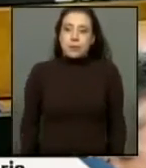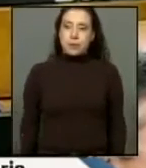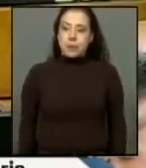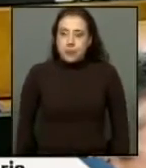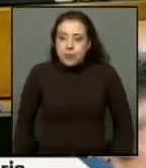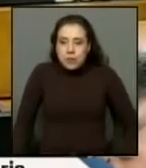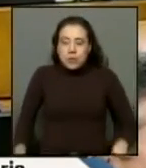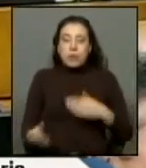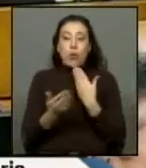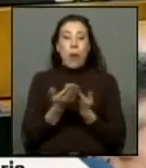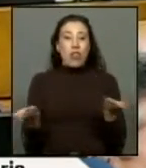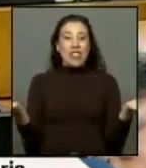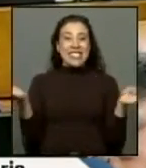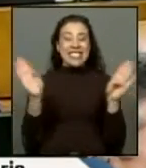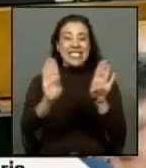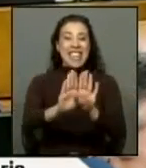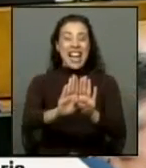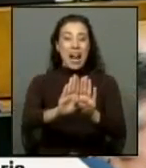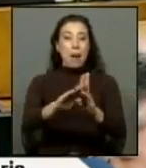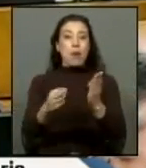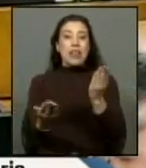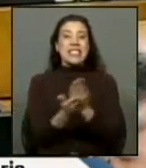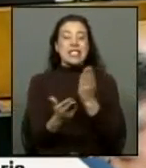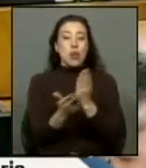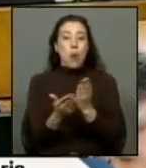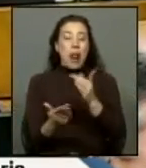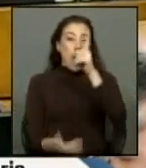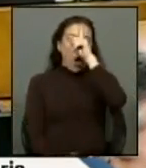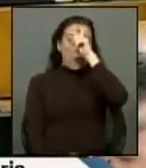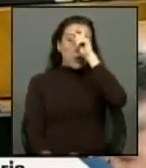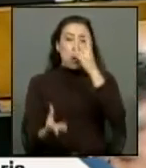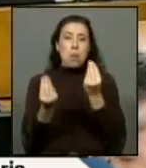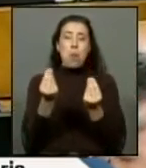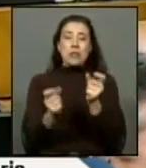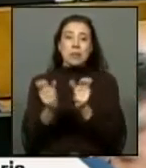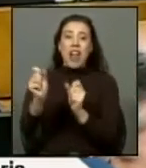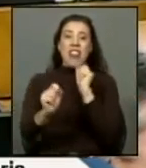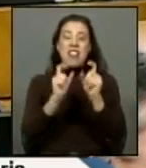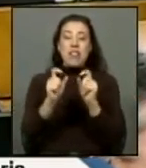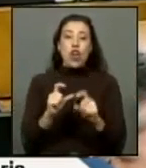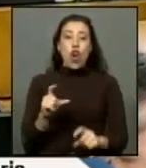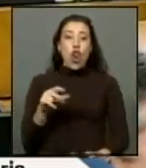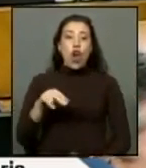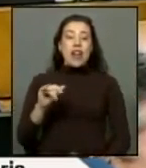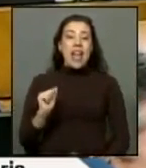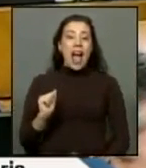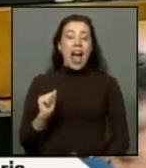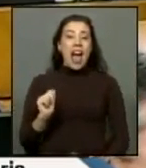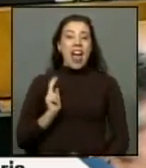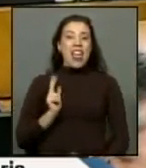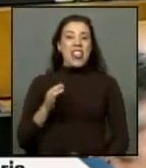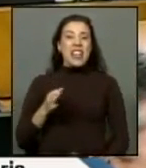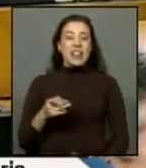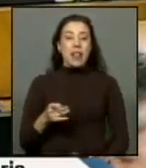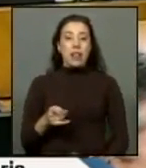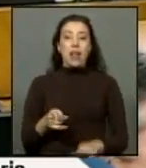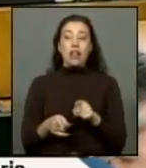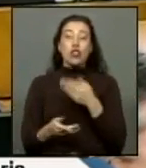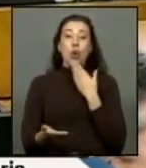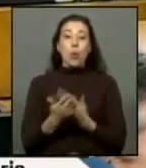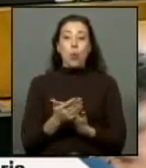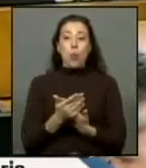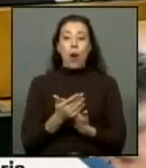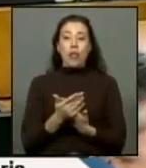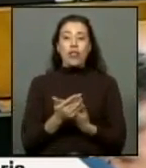cuando cerramos la escuela y el hospital muchos defendieron la colonia de dignidad eso es cuando